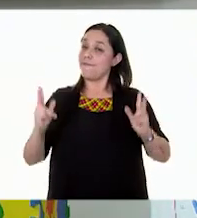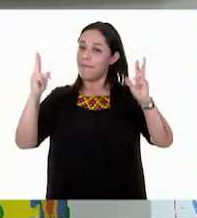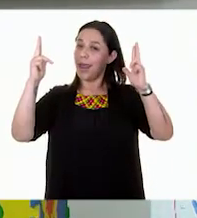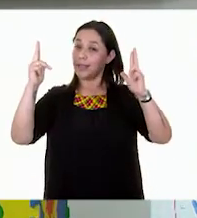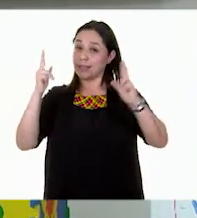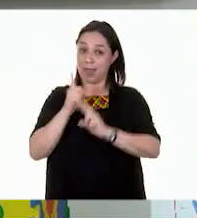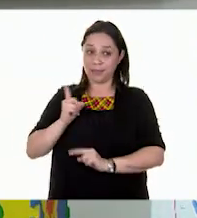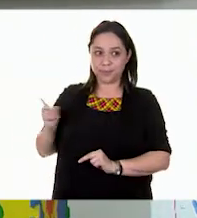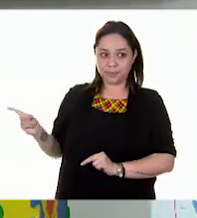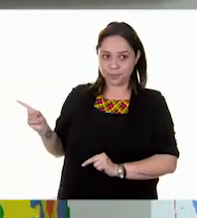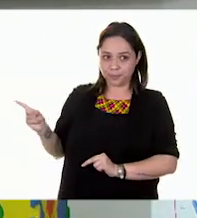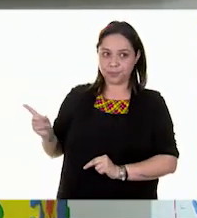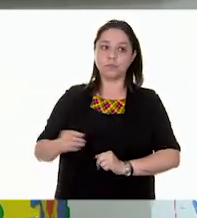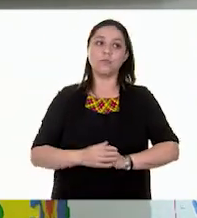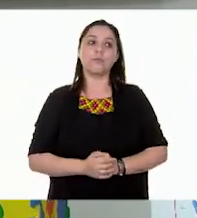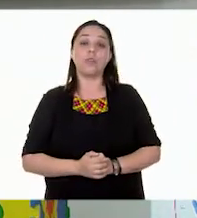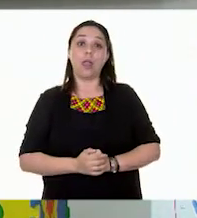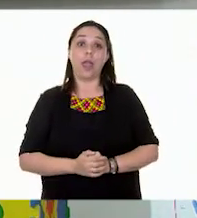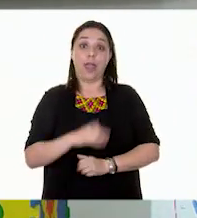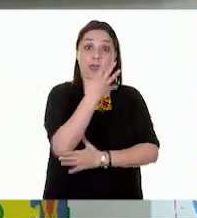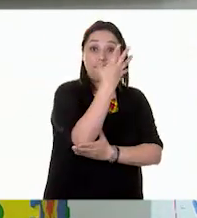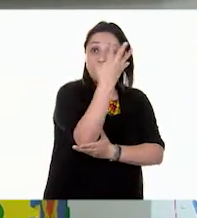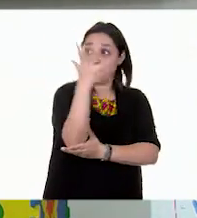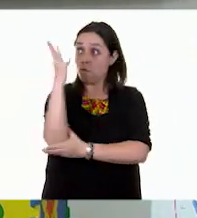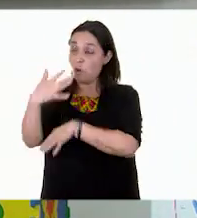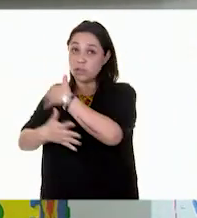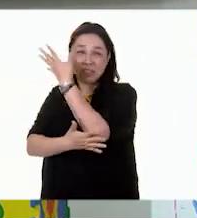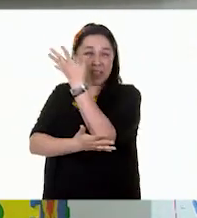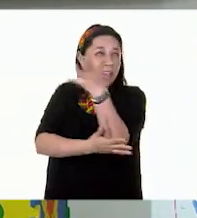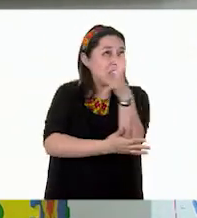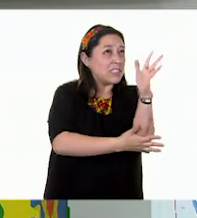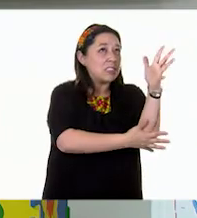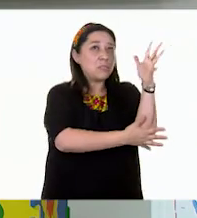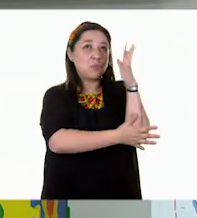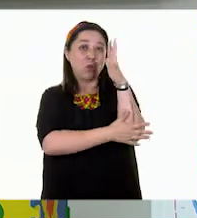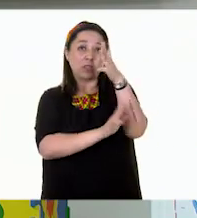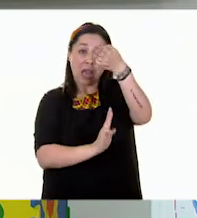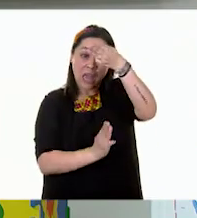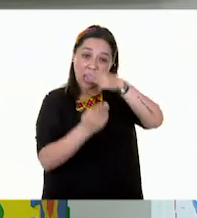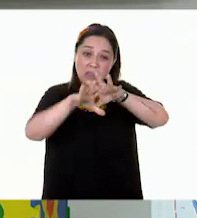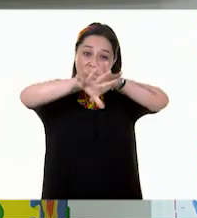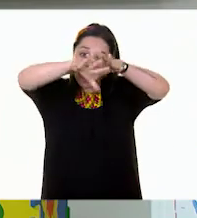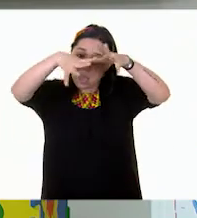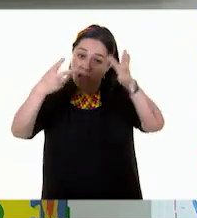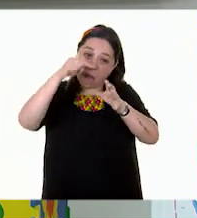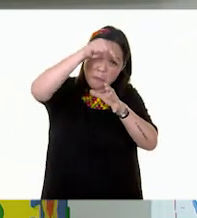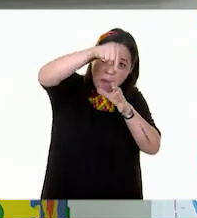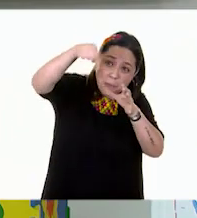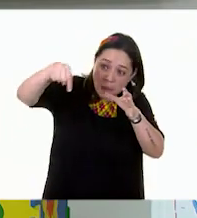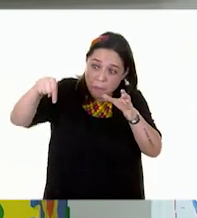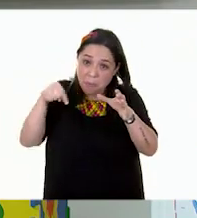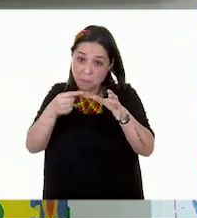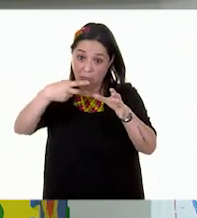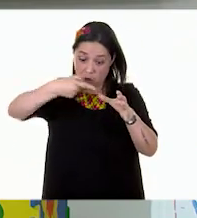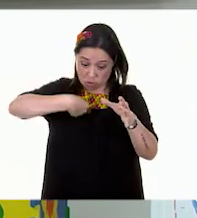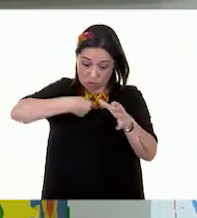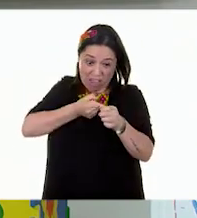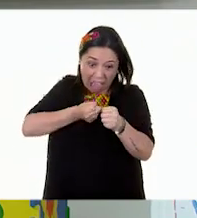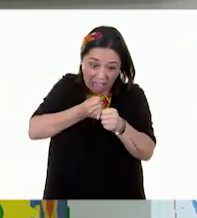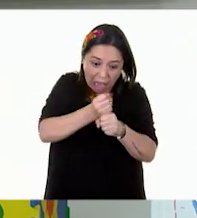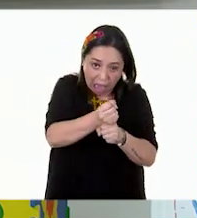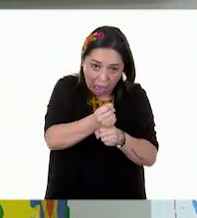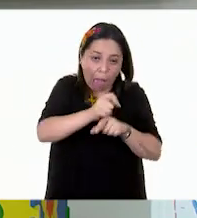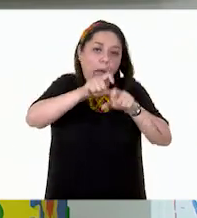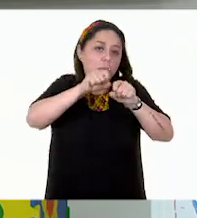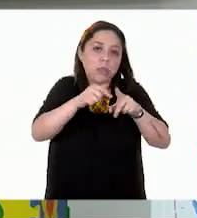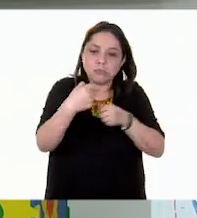Lo que estamos haciendo a los bosques del mundo es un reflejo de lo que nos estamos haciendo a nosotras y